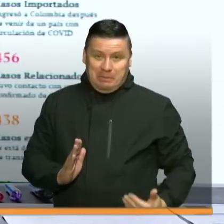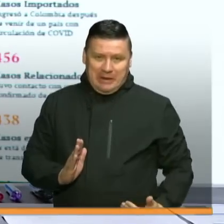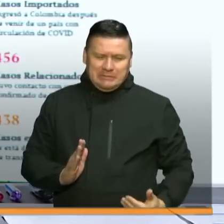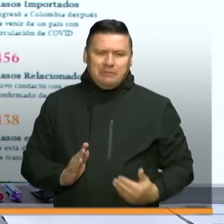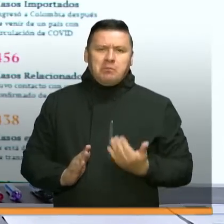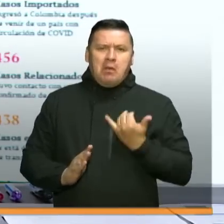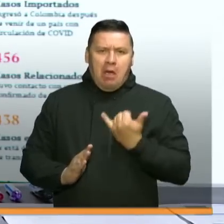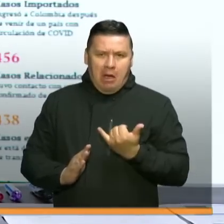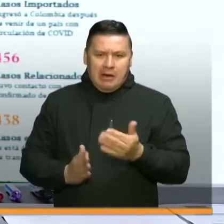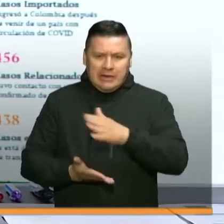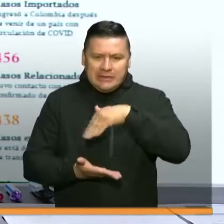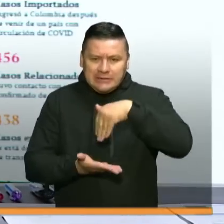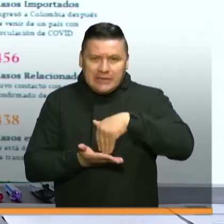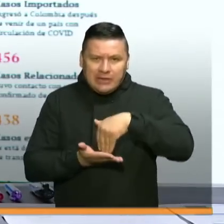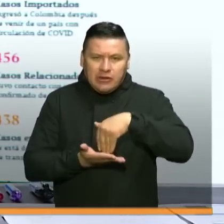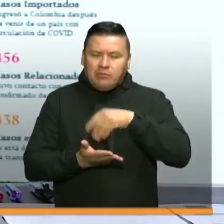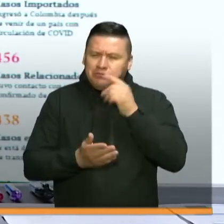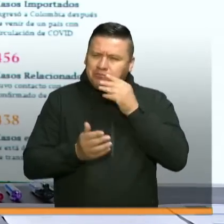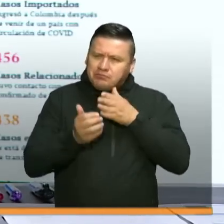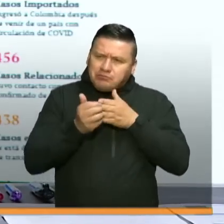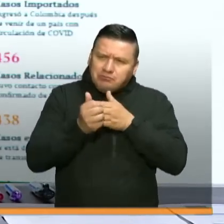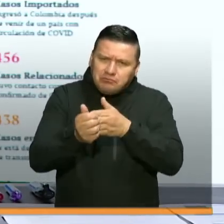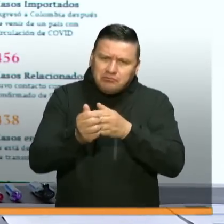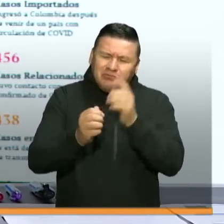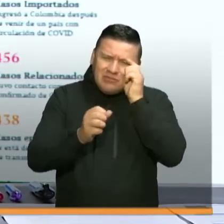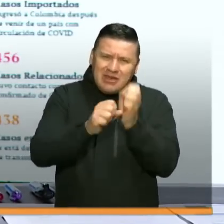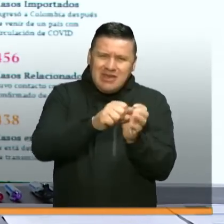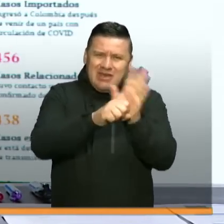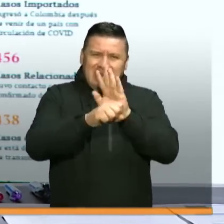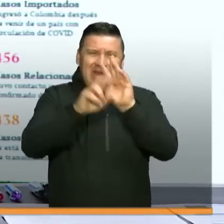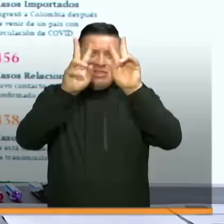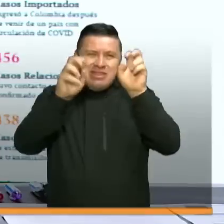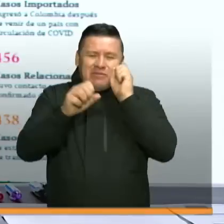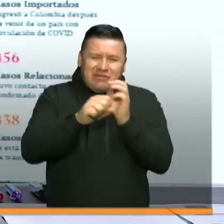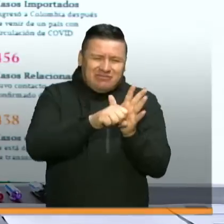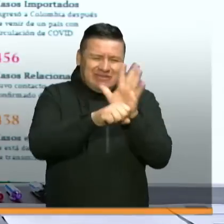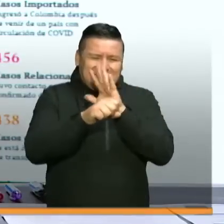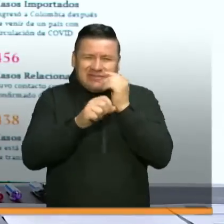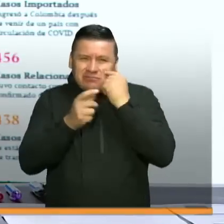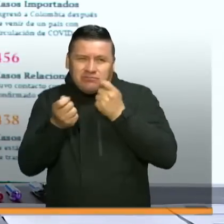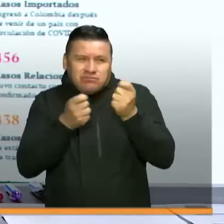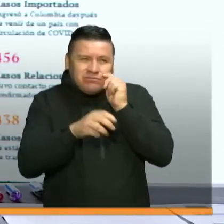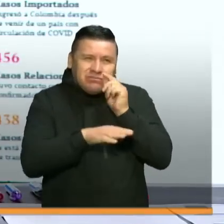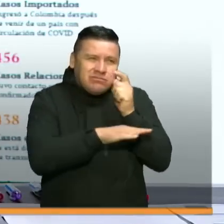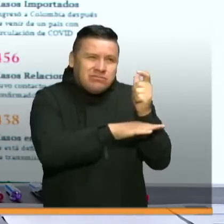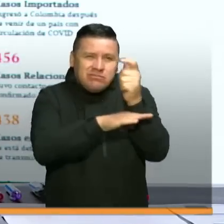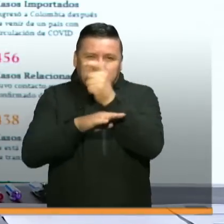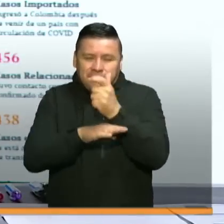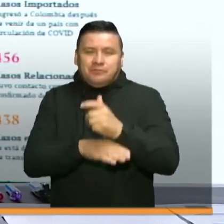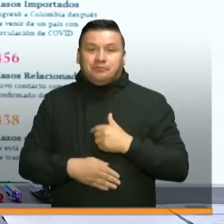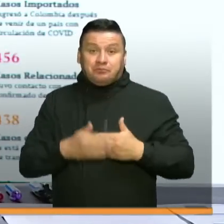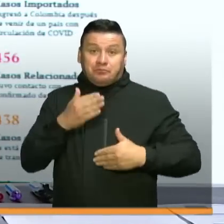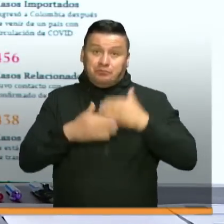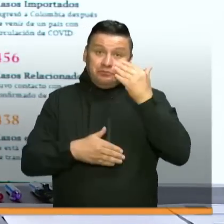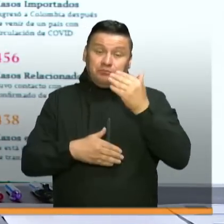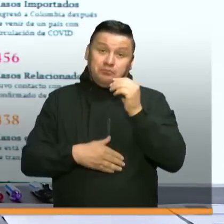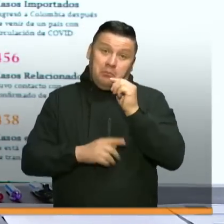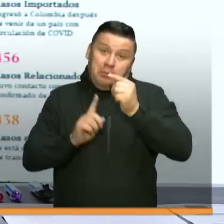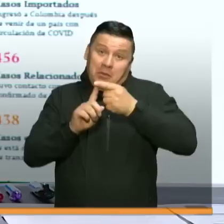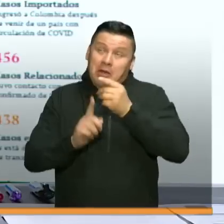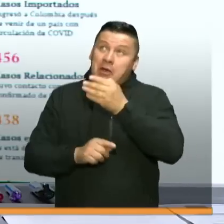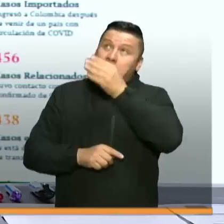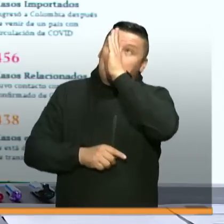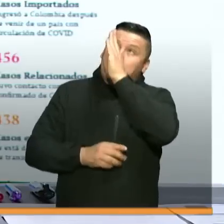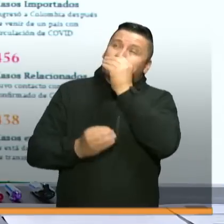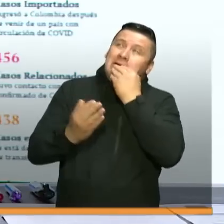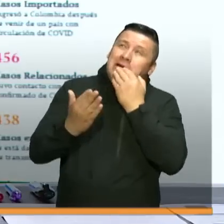en este centro de seguimiento y monitoreo al COVID-19. Una vez más quiero empezar dándole gracias a Dios y pidiéndole